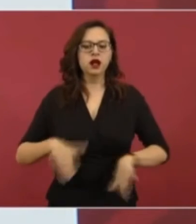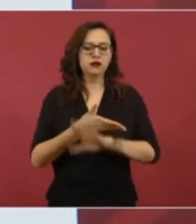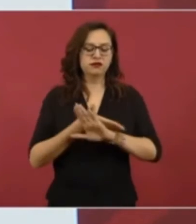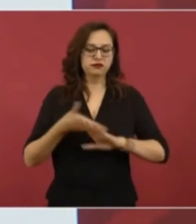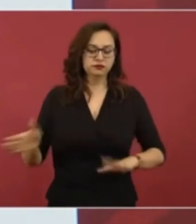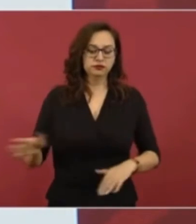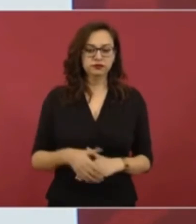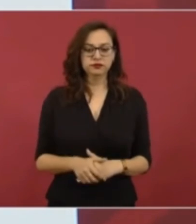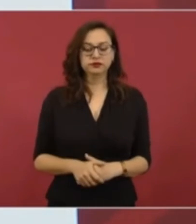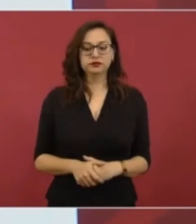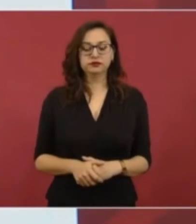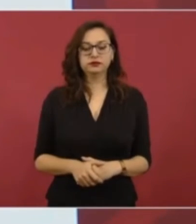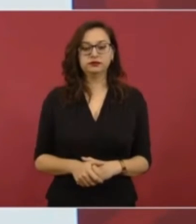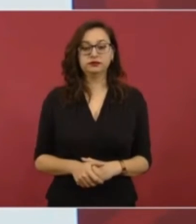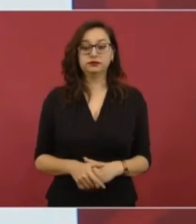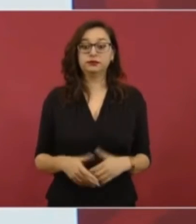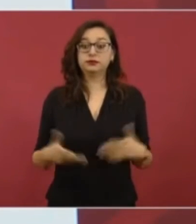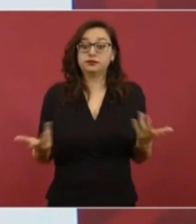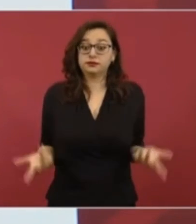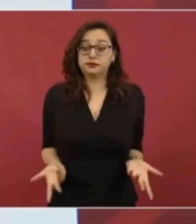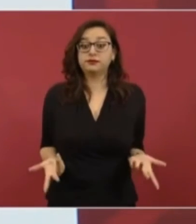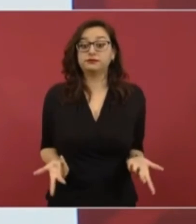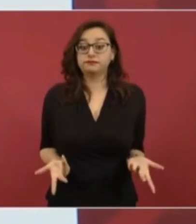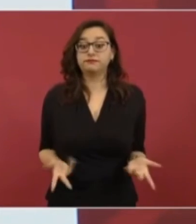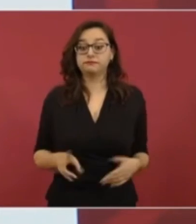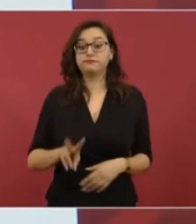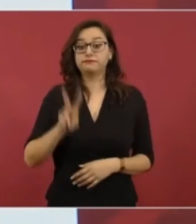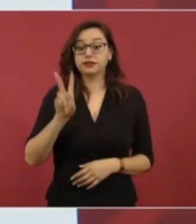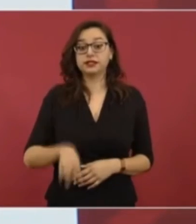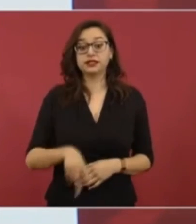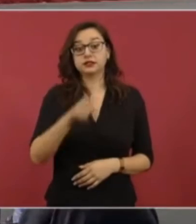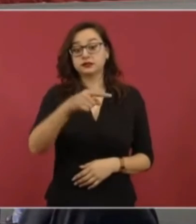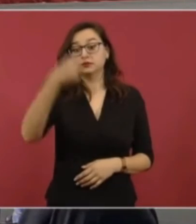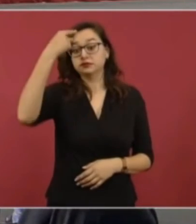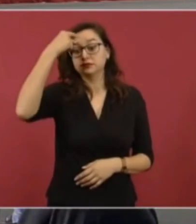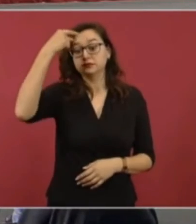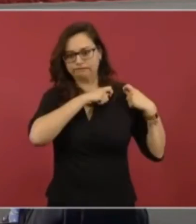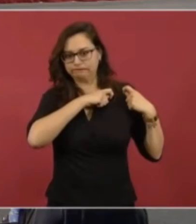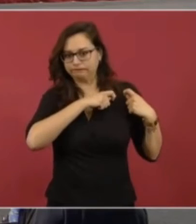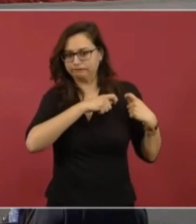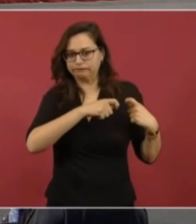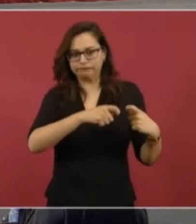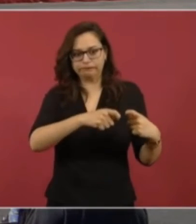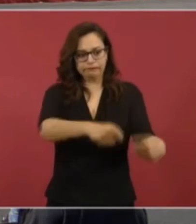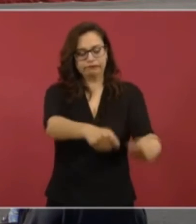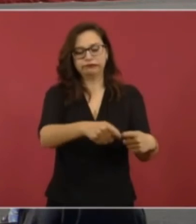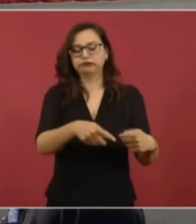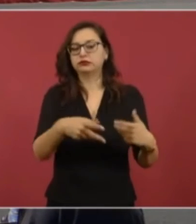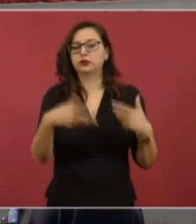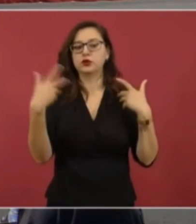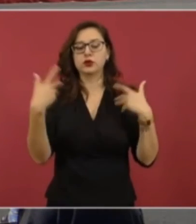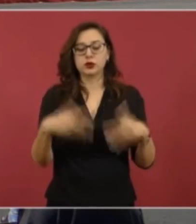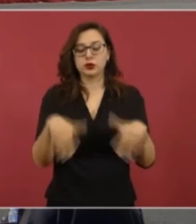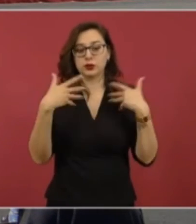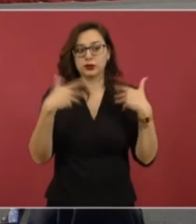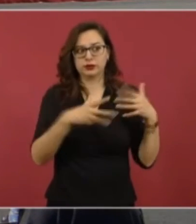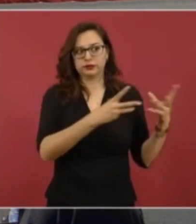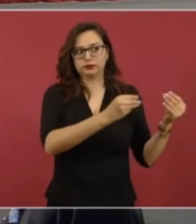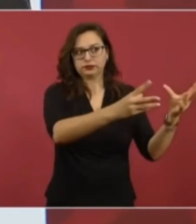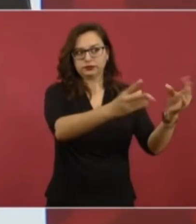Entonces, es todo un pensamiento muy conservador y esto